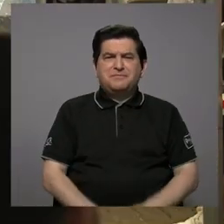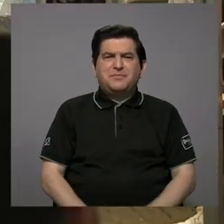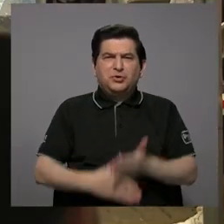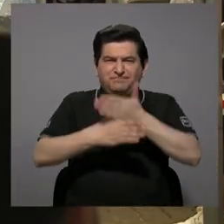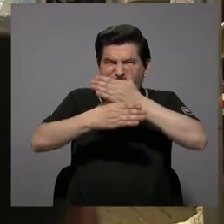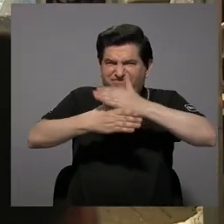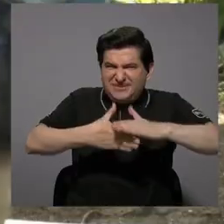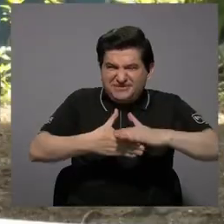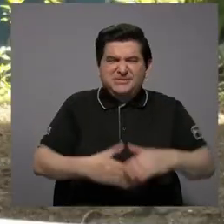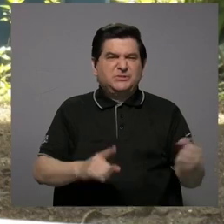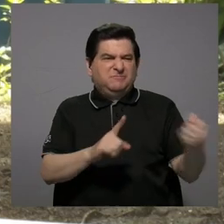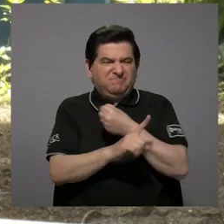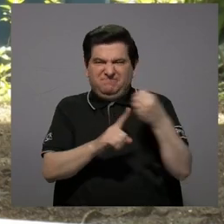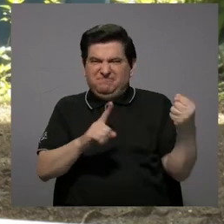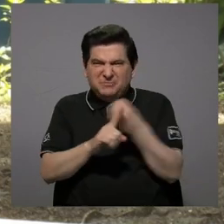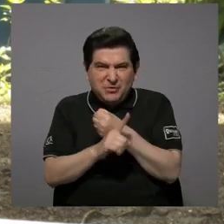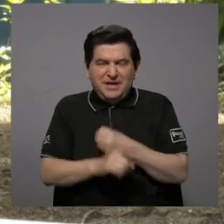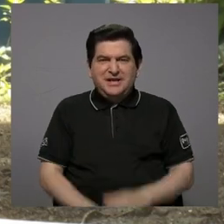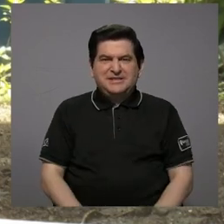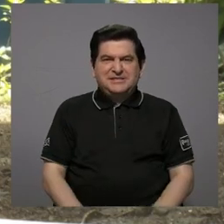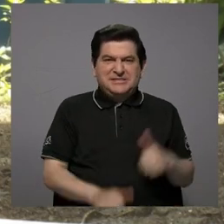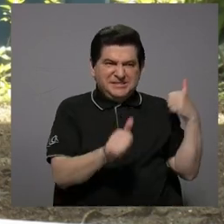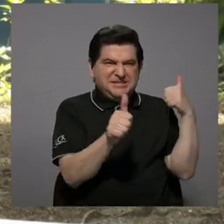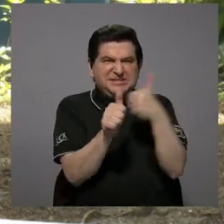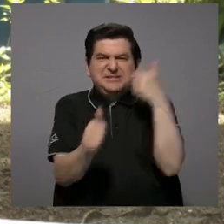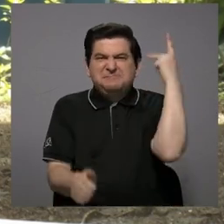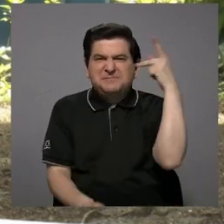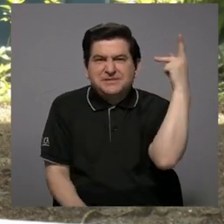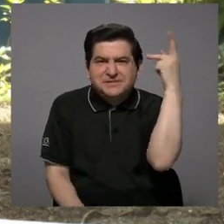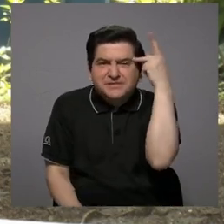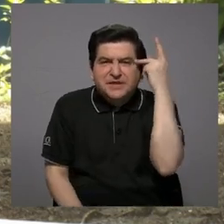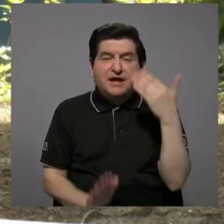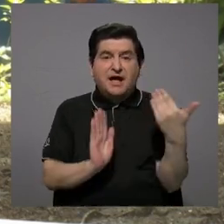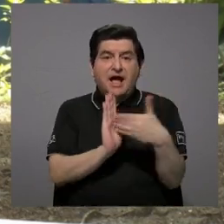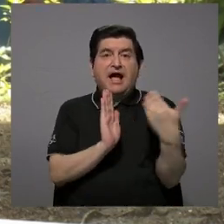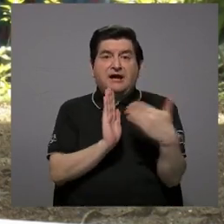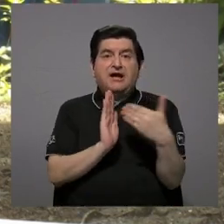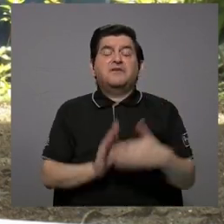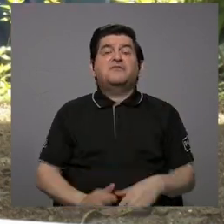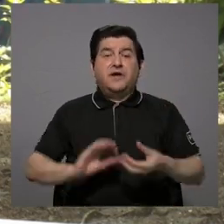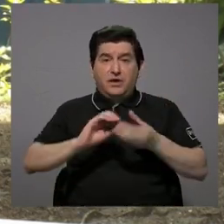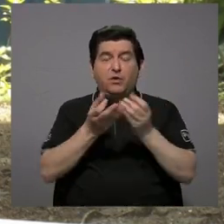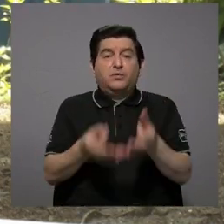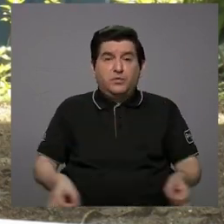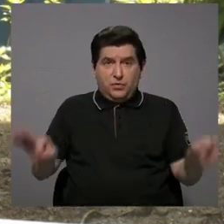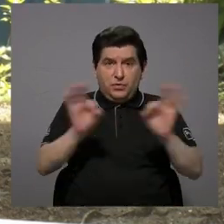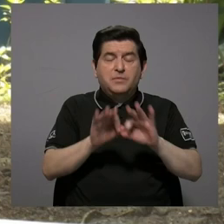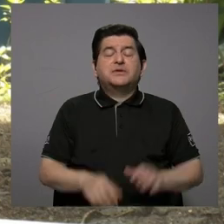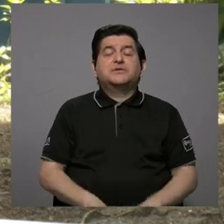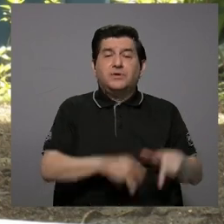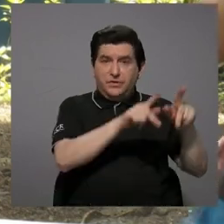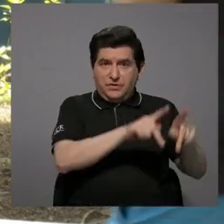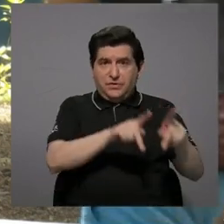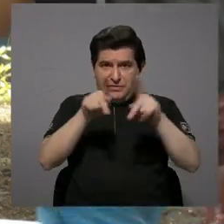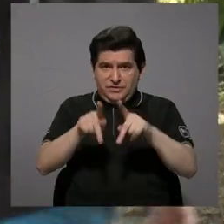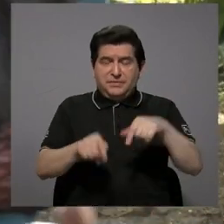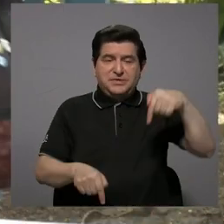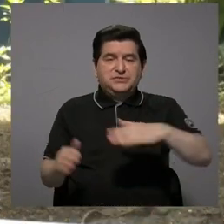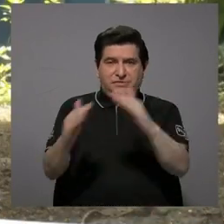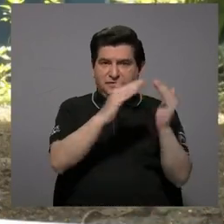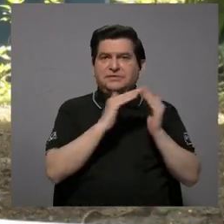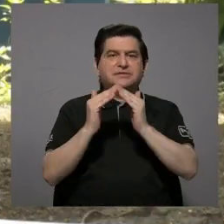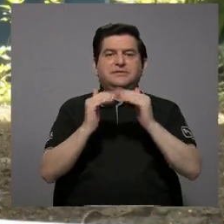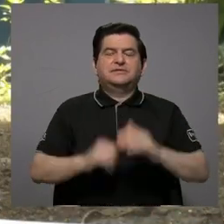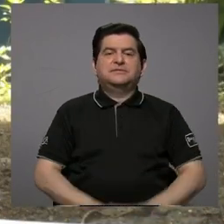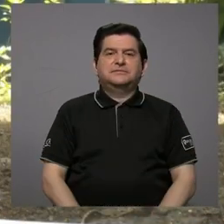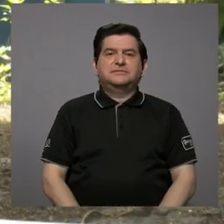división, la violencia y la persecución política que afectó a un considerable número de integrantes de nuestra comunidad.